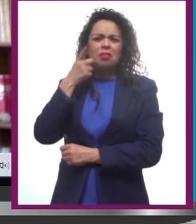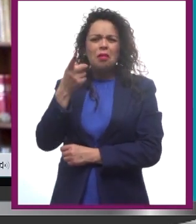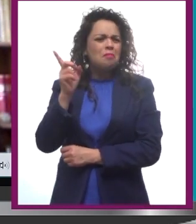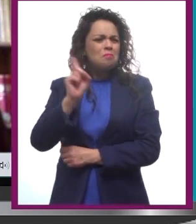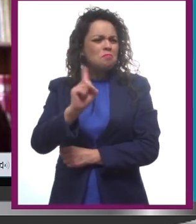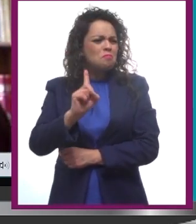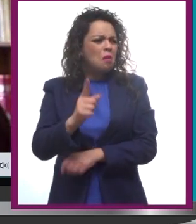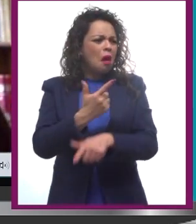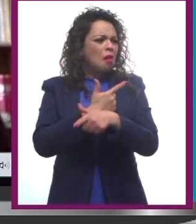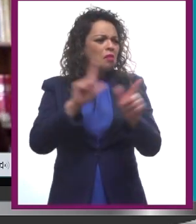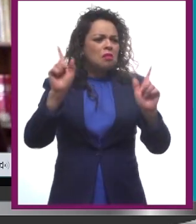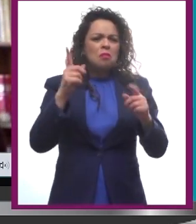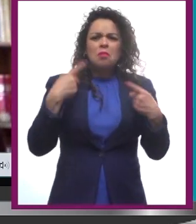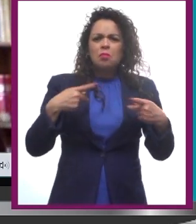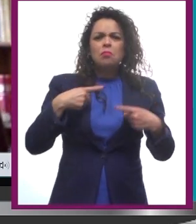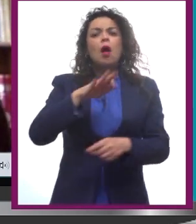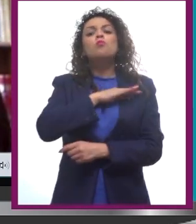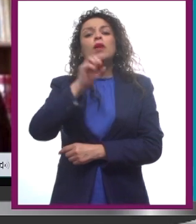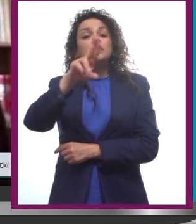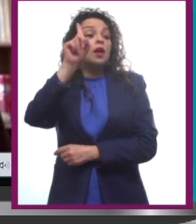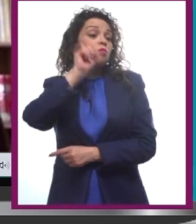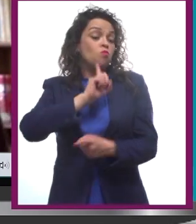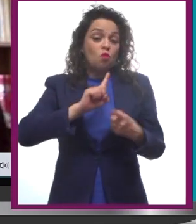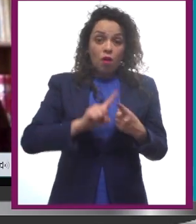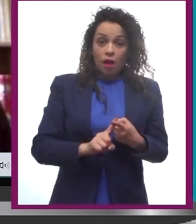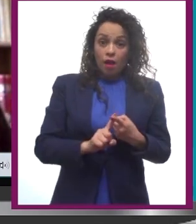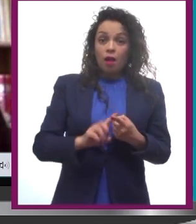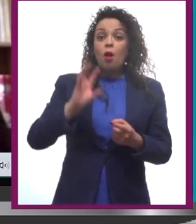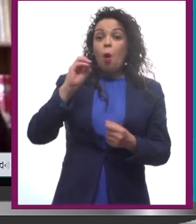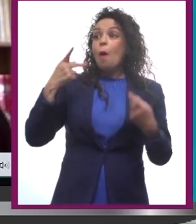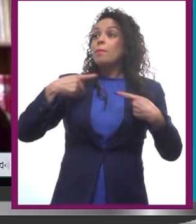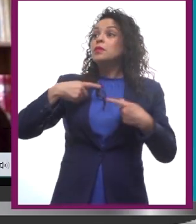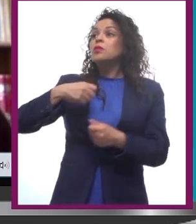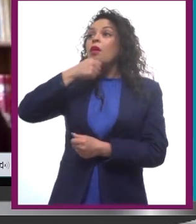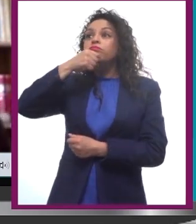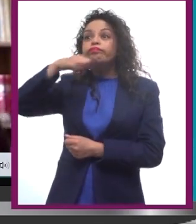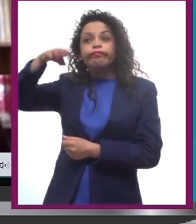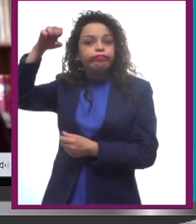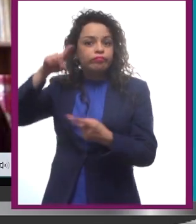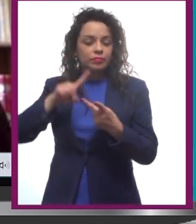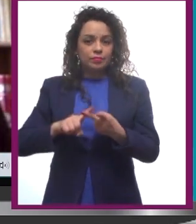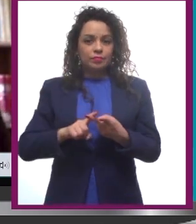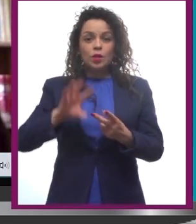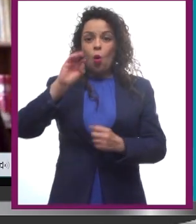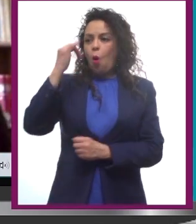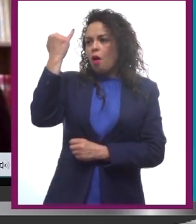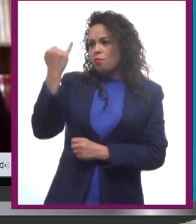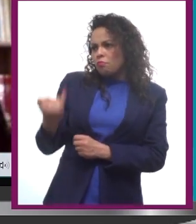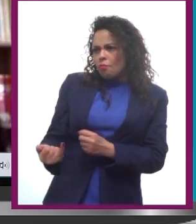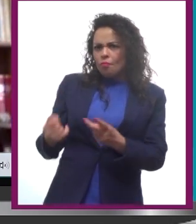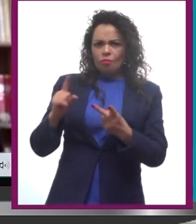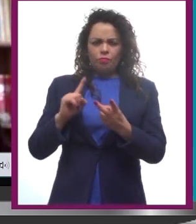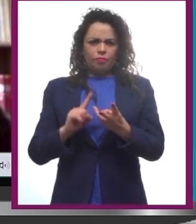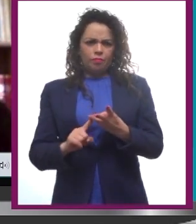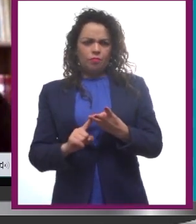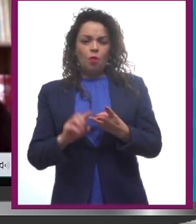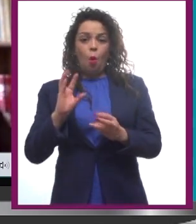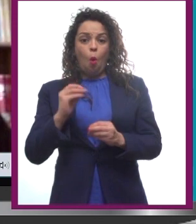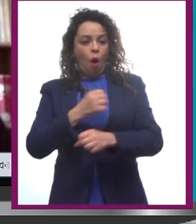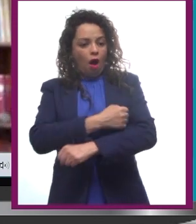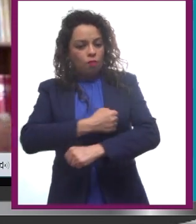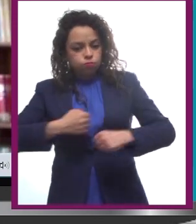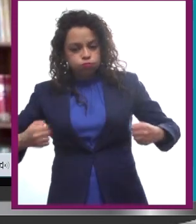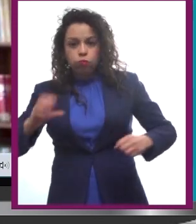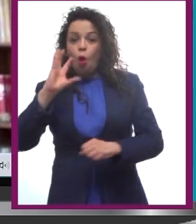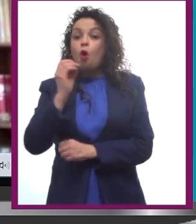puede ser, ¿por qué no?, una mujer, a lo mejor una mujer mayor, a lo mejor una mujer delgada o gruesa, o